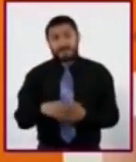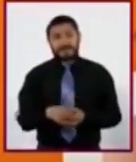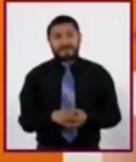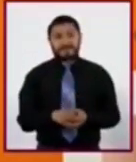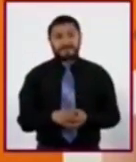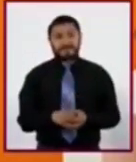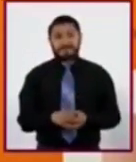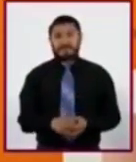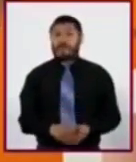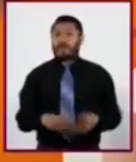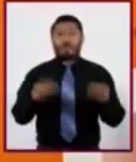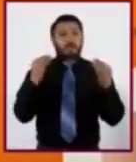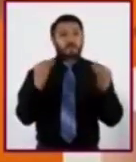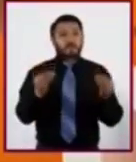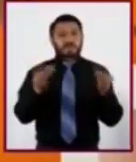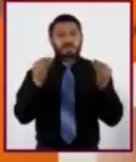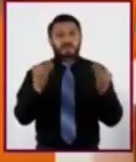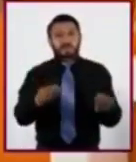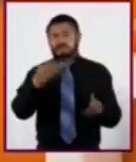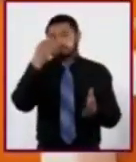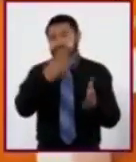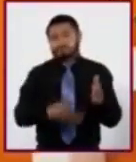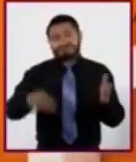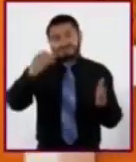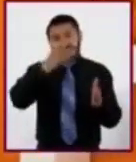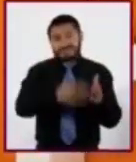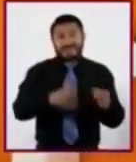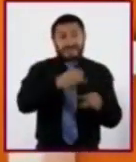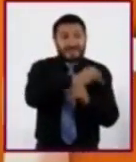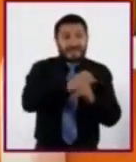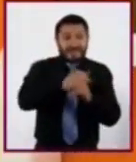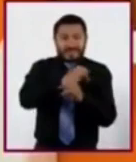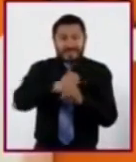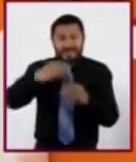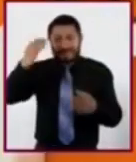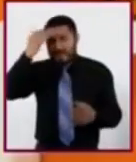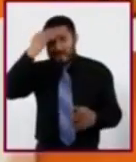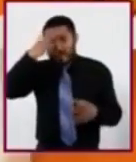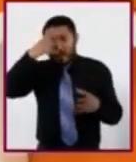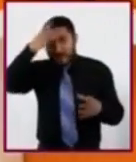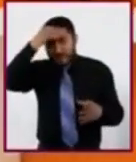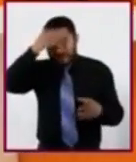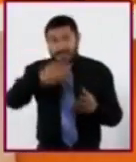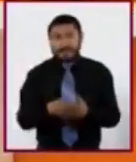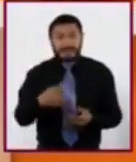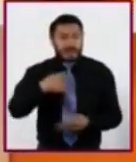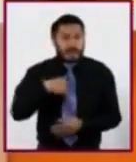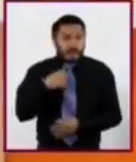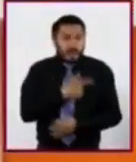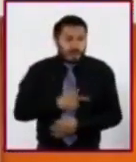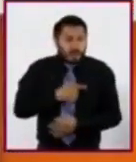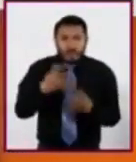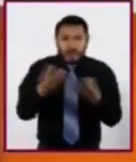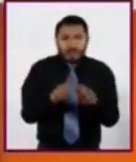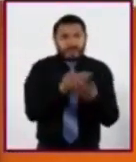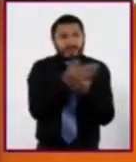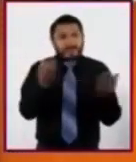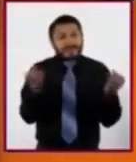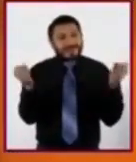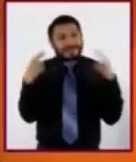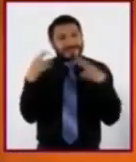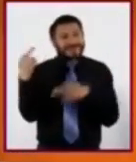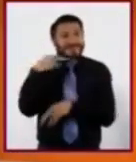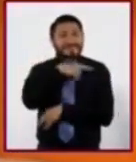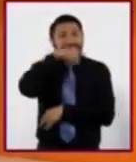mucho por conocer y aprender. Ha sido muy grato para mí estar con ustedes. Nos vemos